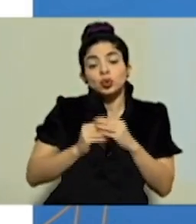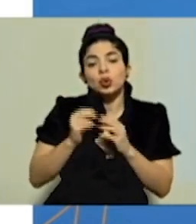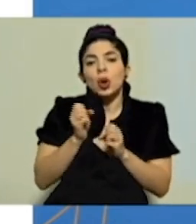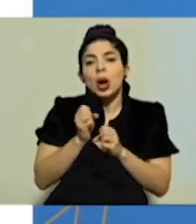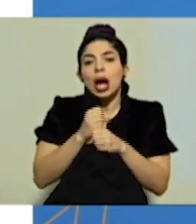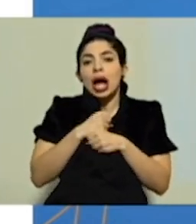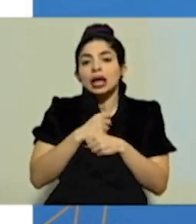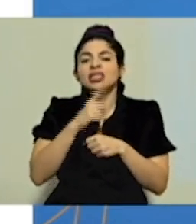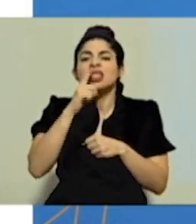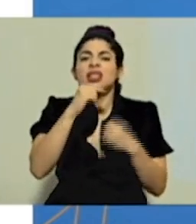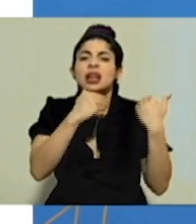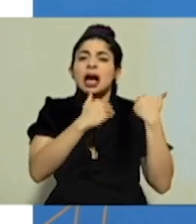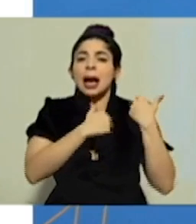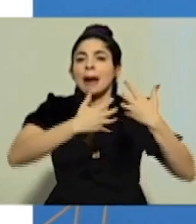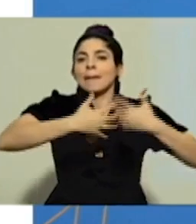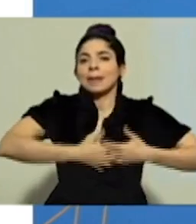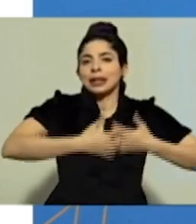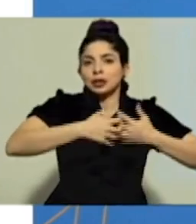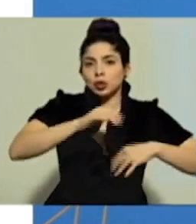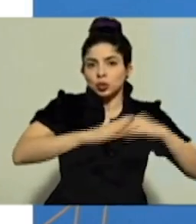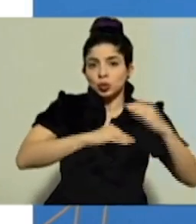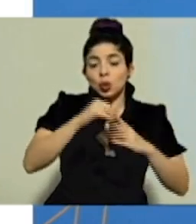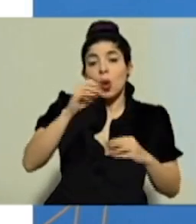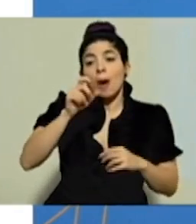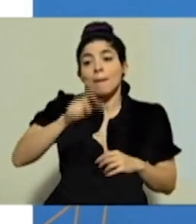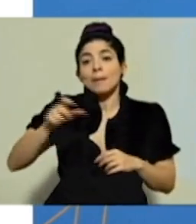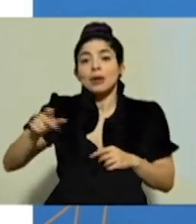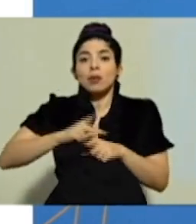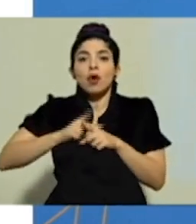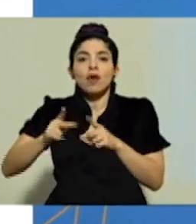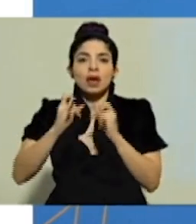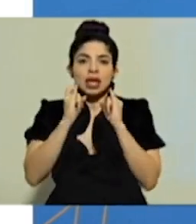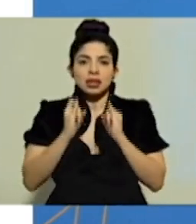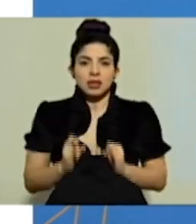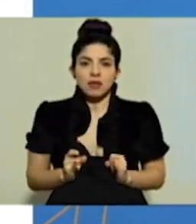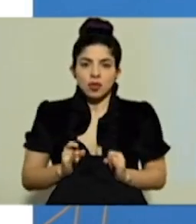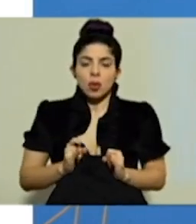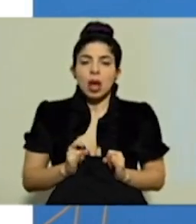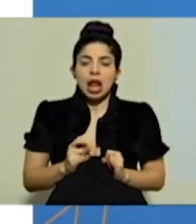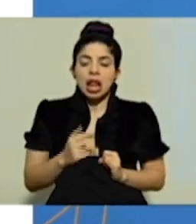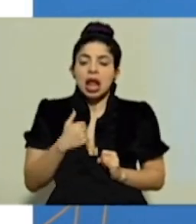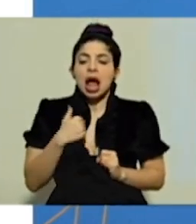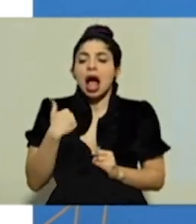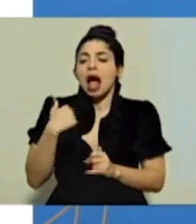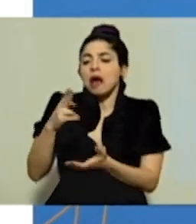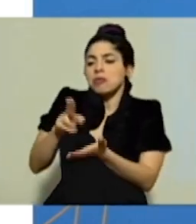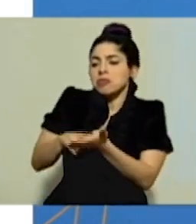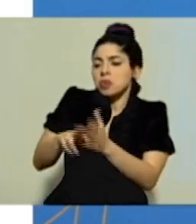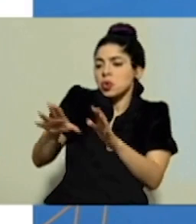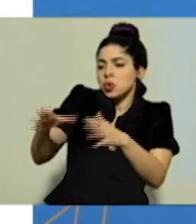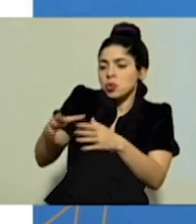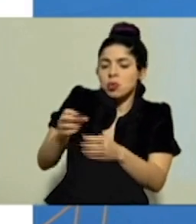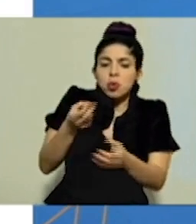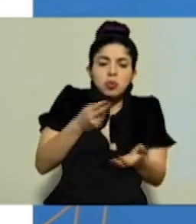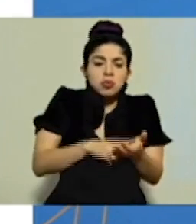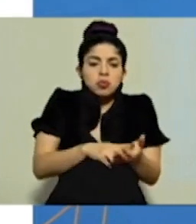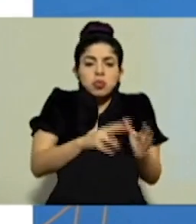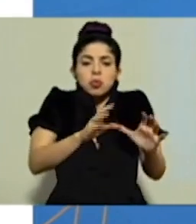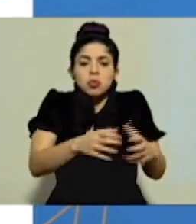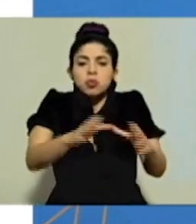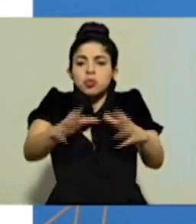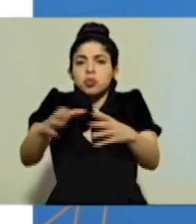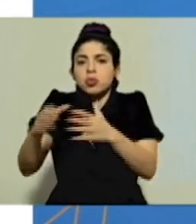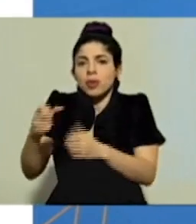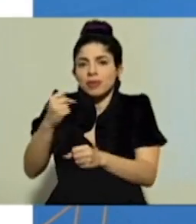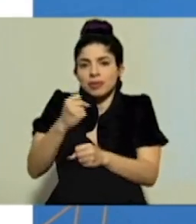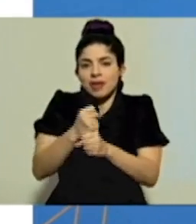por empresas constructoras o por profesionales individuales que, a su vez, pues tienen una cuadrilla o dos cuadrillas de trabajo. Entonces, en